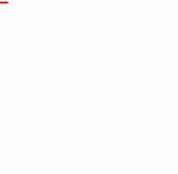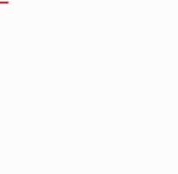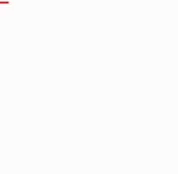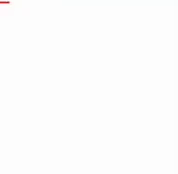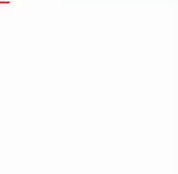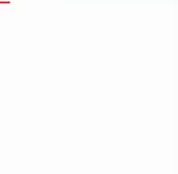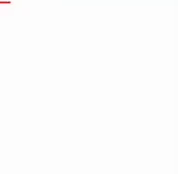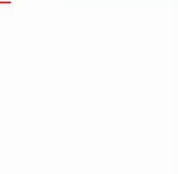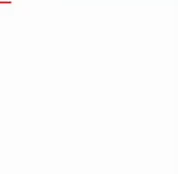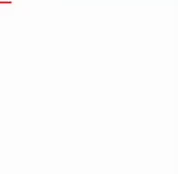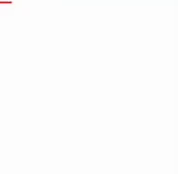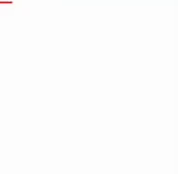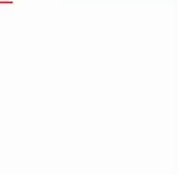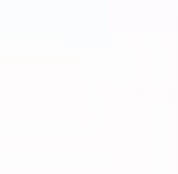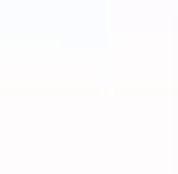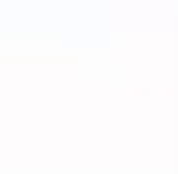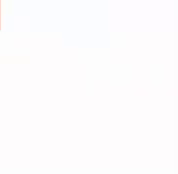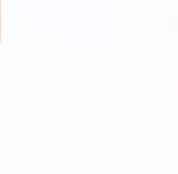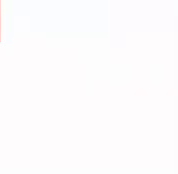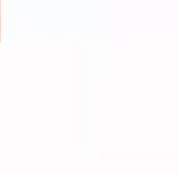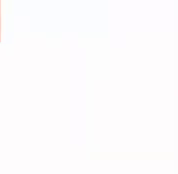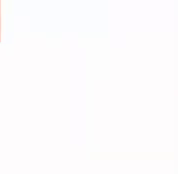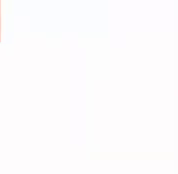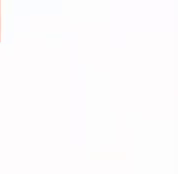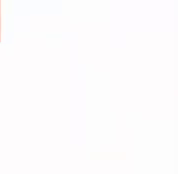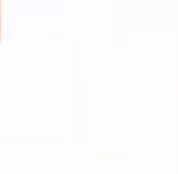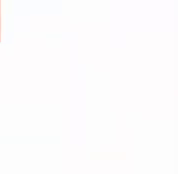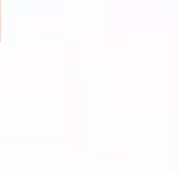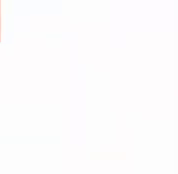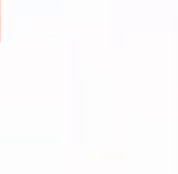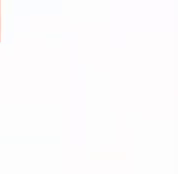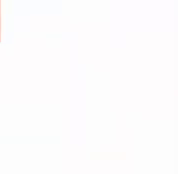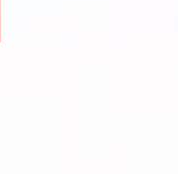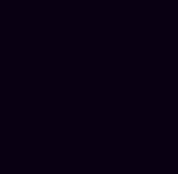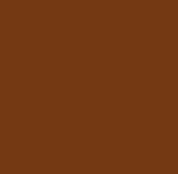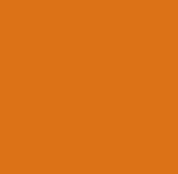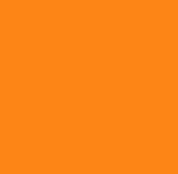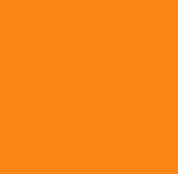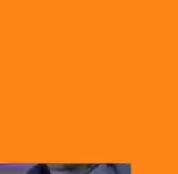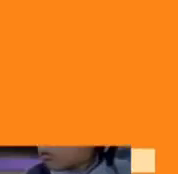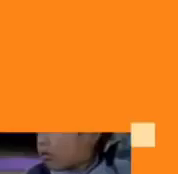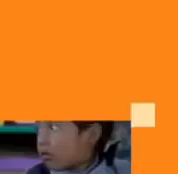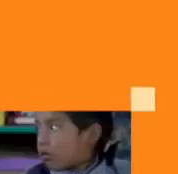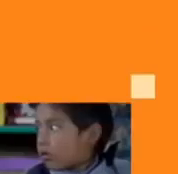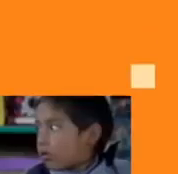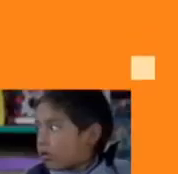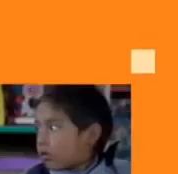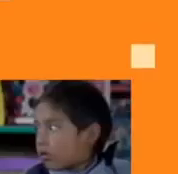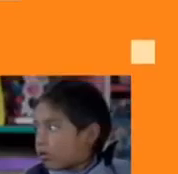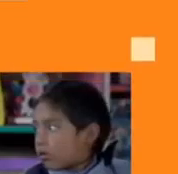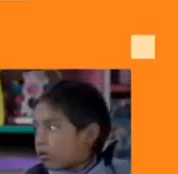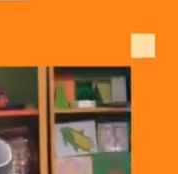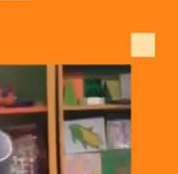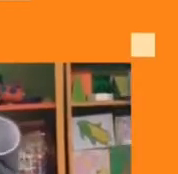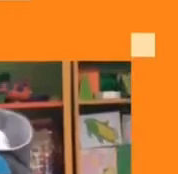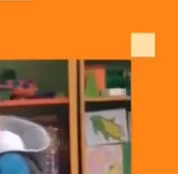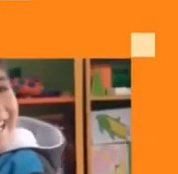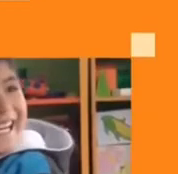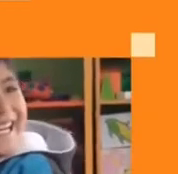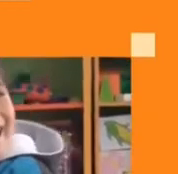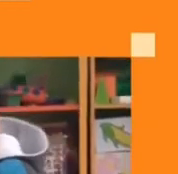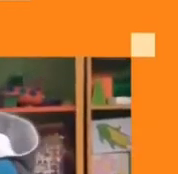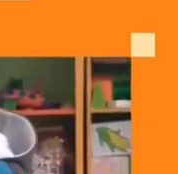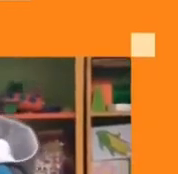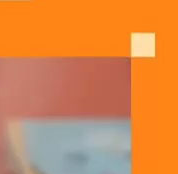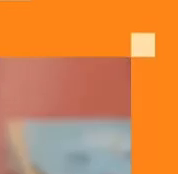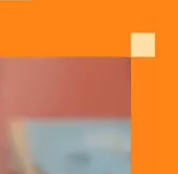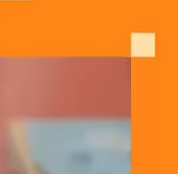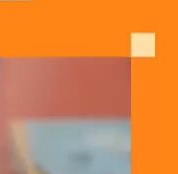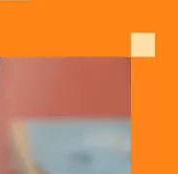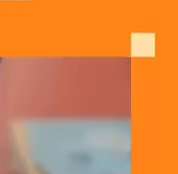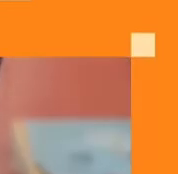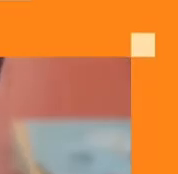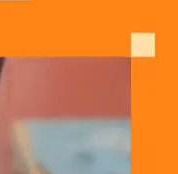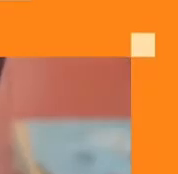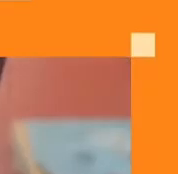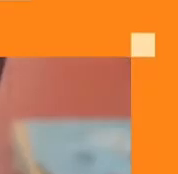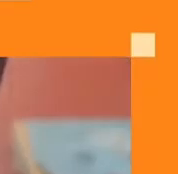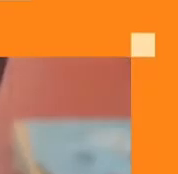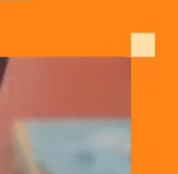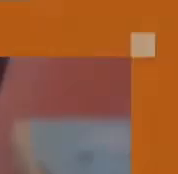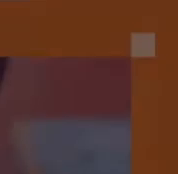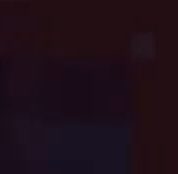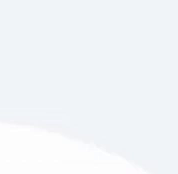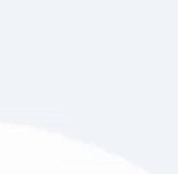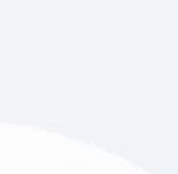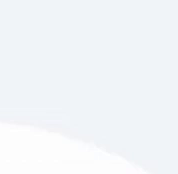Gobierno del Perú. El Perú primero. Estamos viendo Aprendo en Casa. Secundaria.